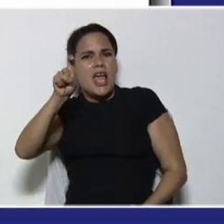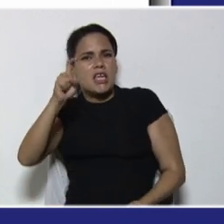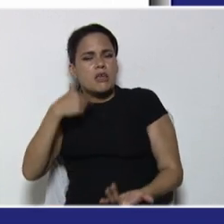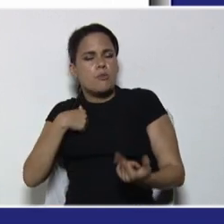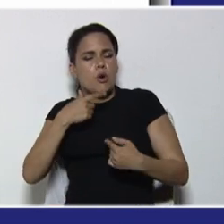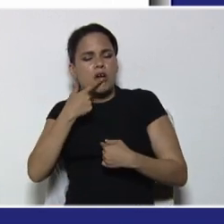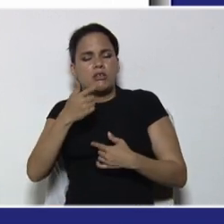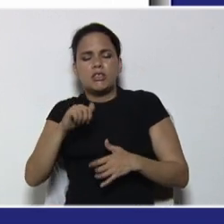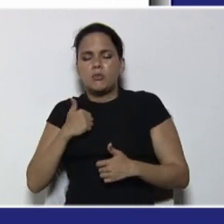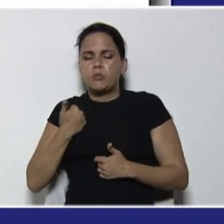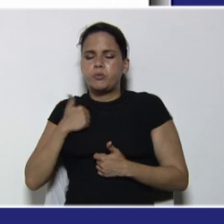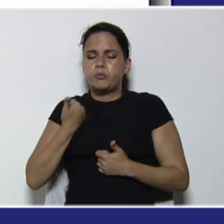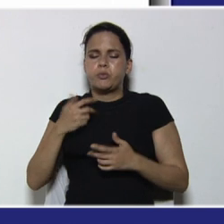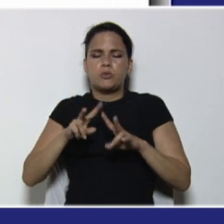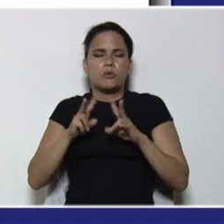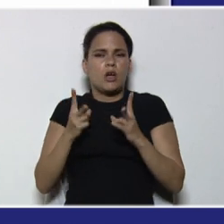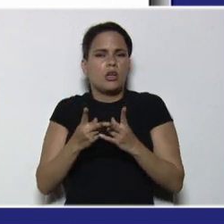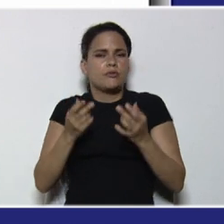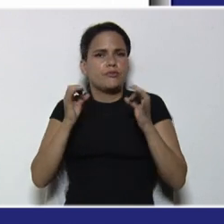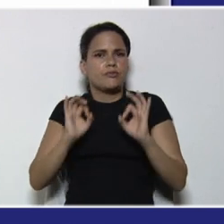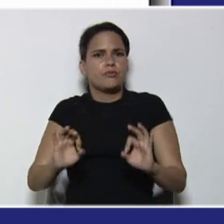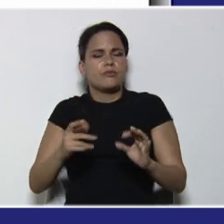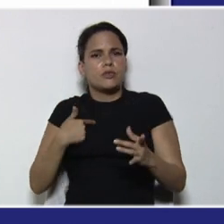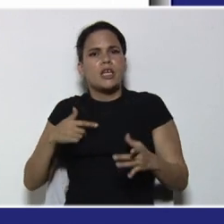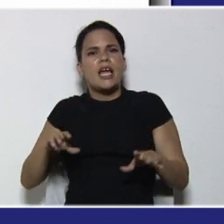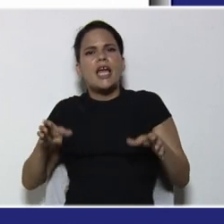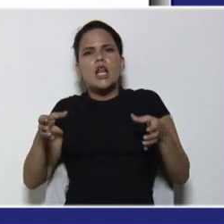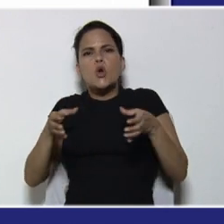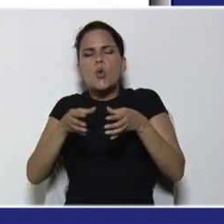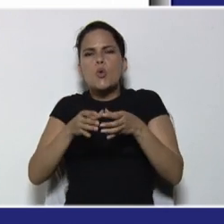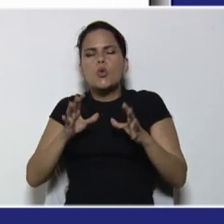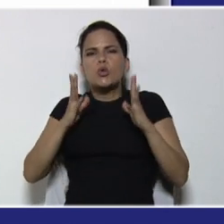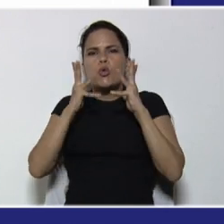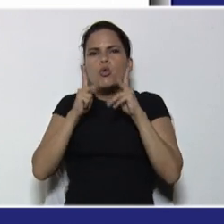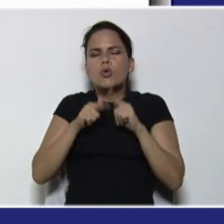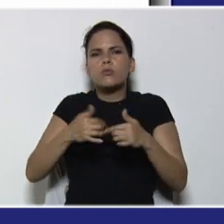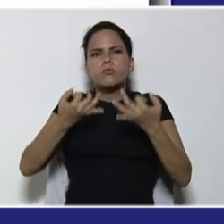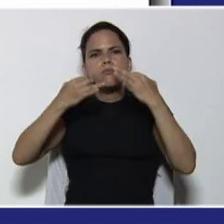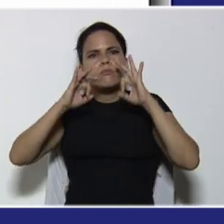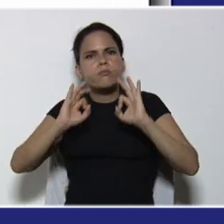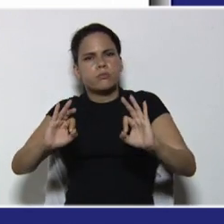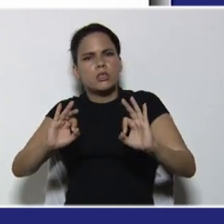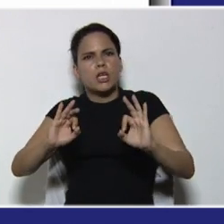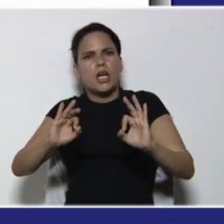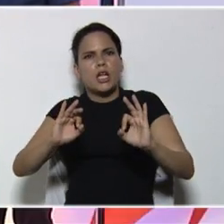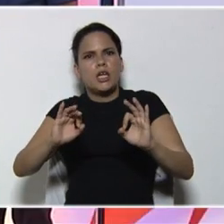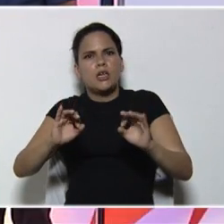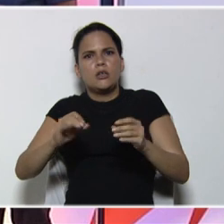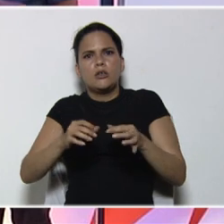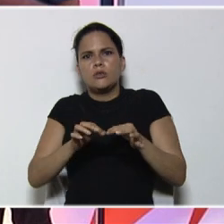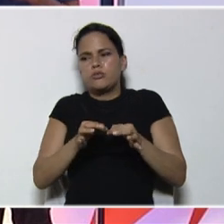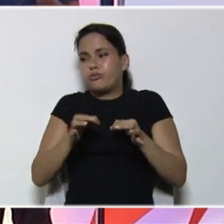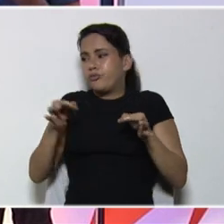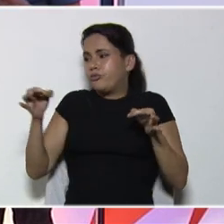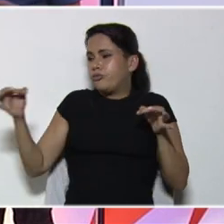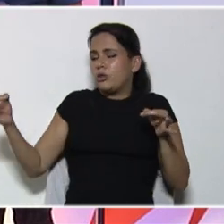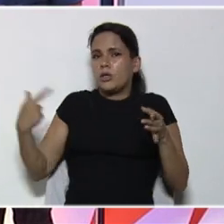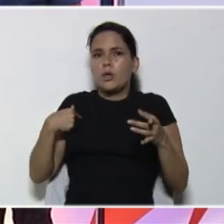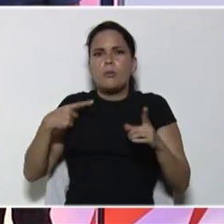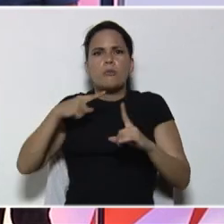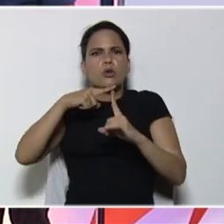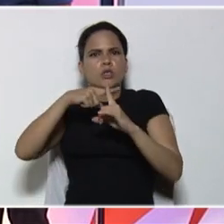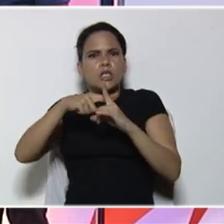por lo que, el dominio, de las funciones exponenciales, es el conjunto, de los números reales, infinitos, positivos, e